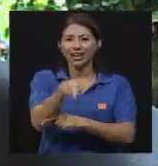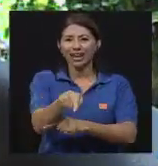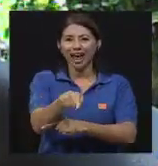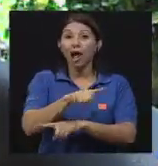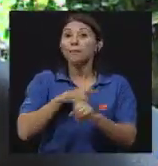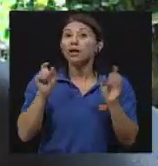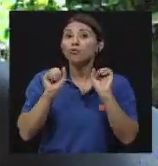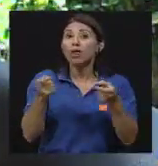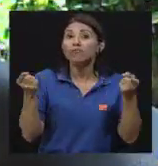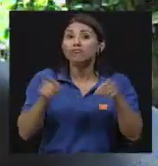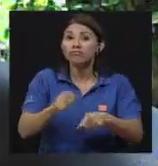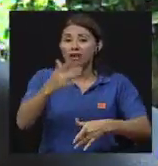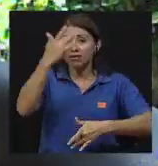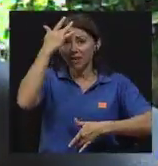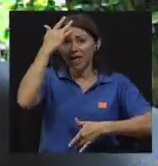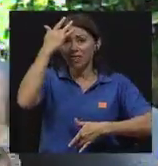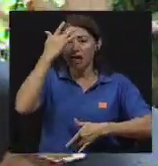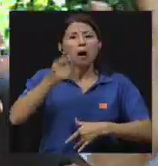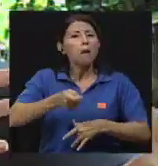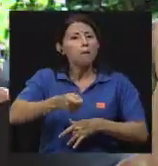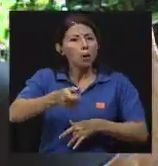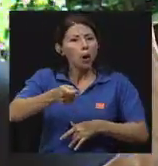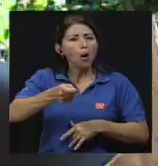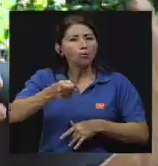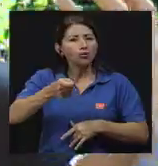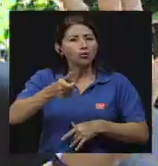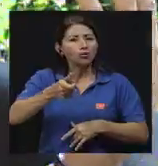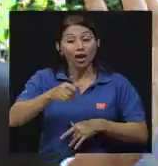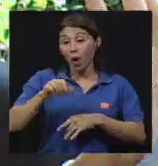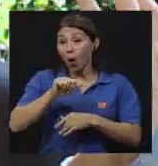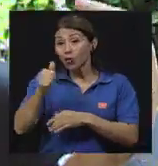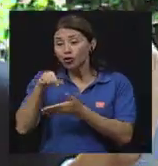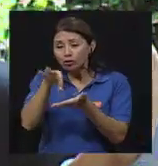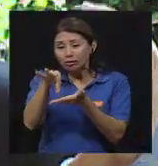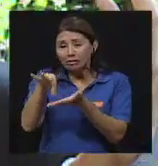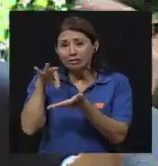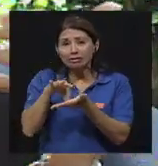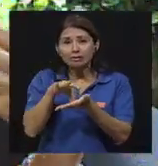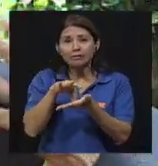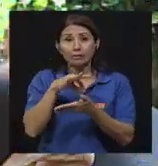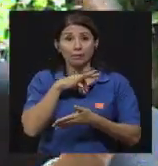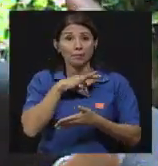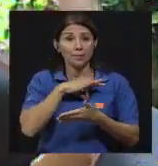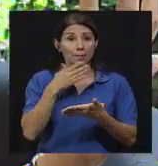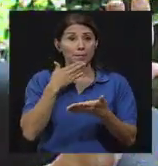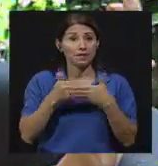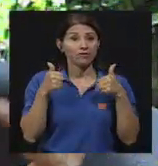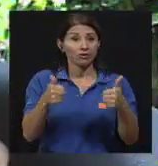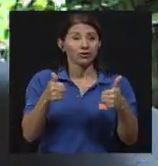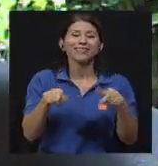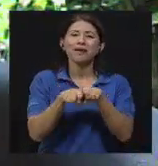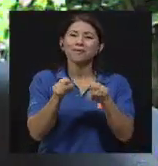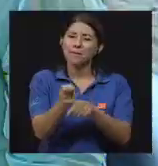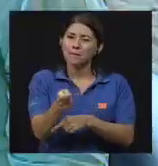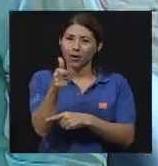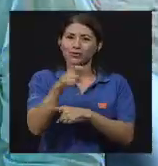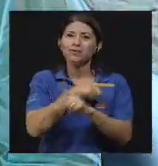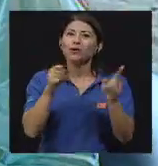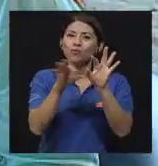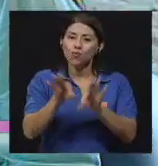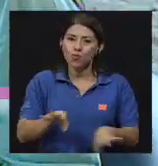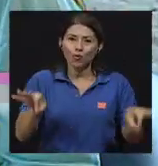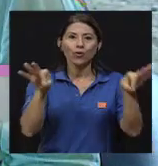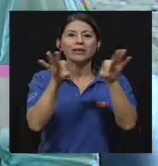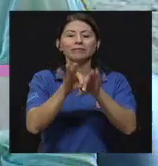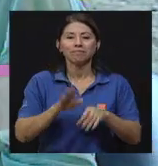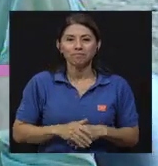enfermedad son unos cuantos pocos y los beneficiosos pues también son pocos, pero su trascendencia es muy grande. Y